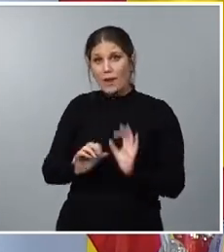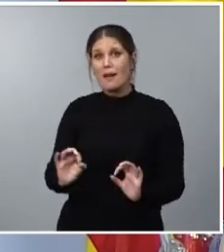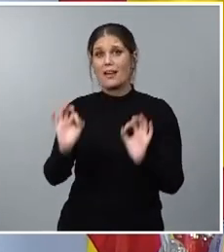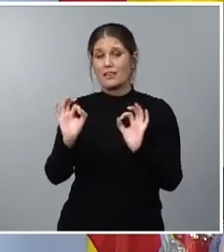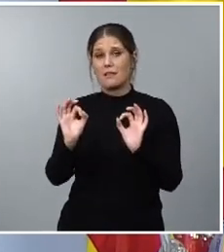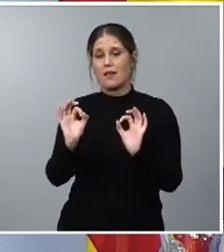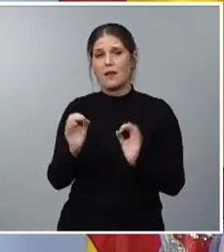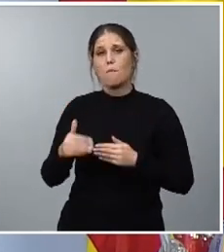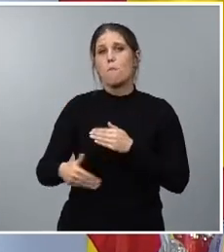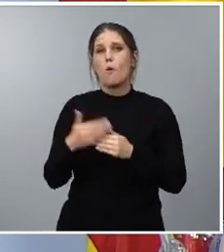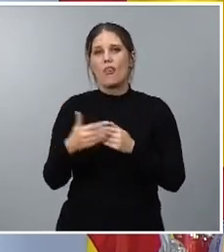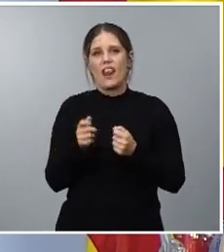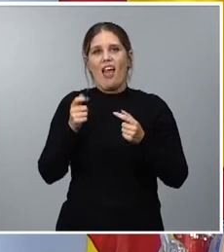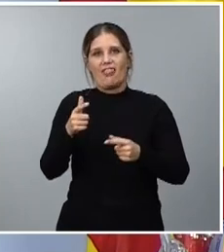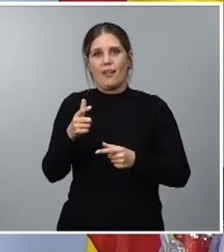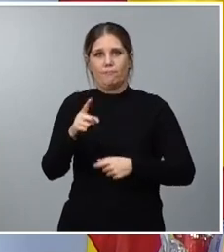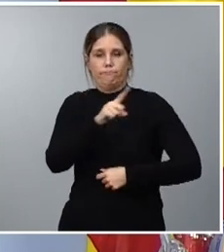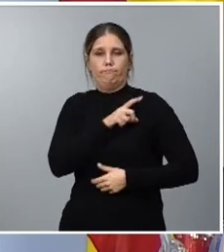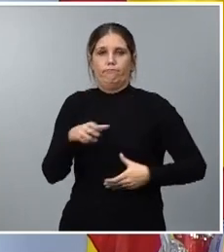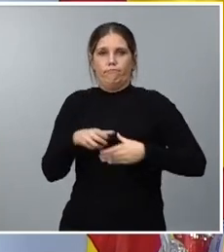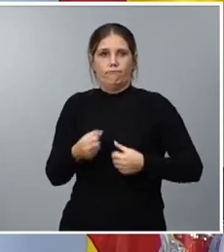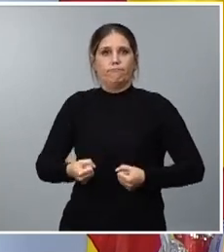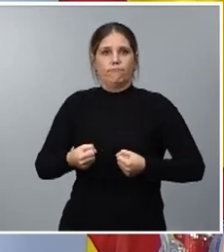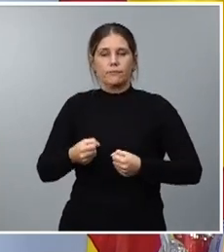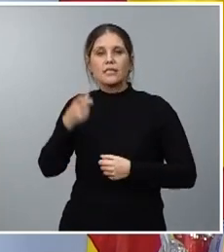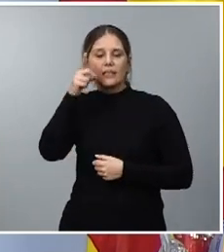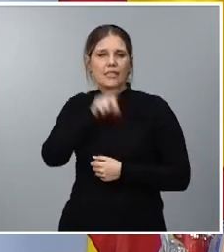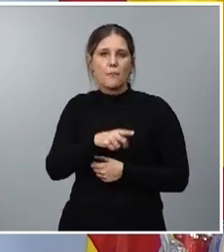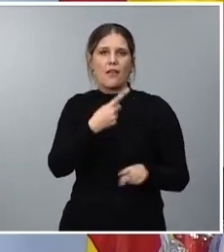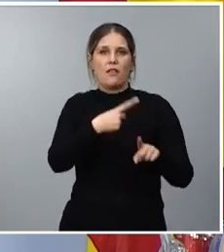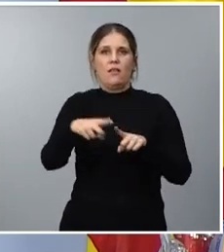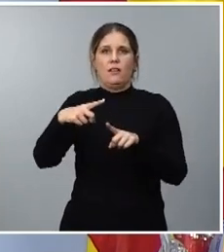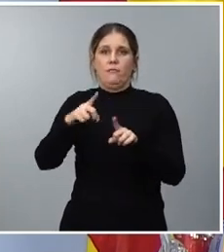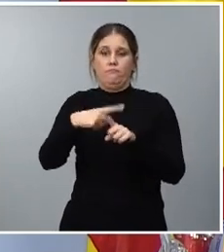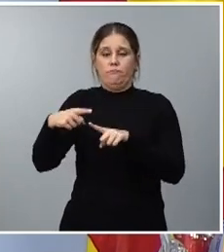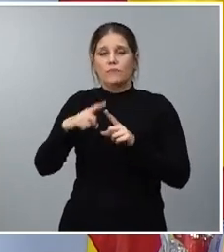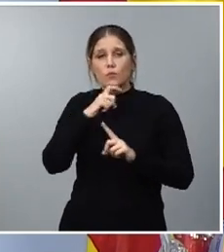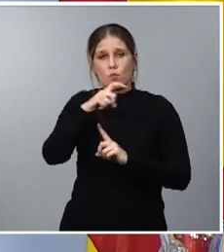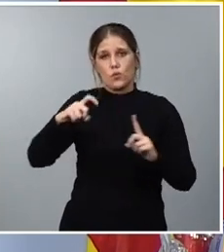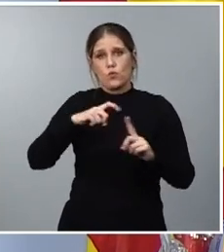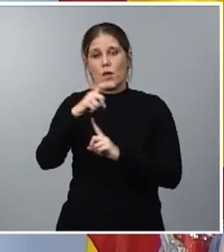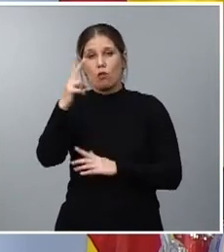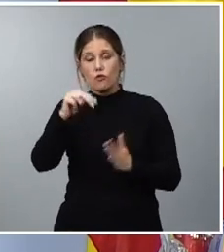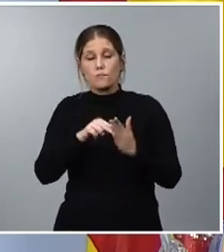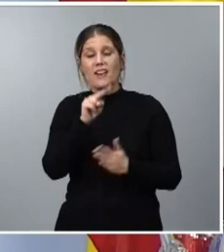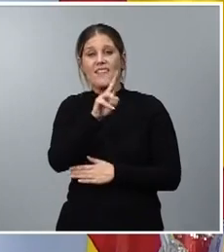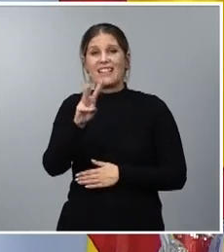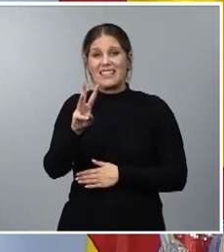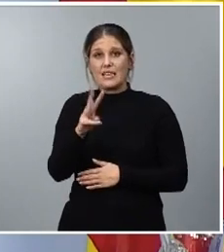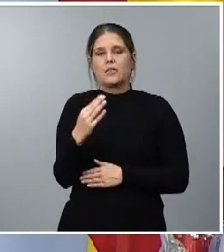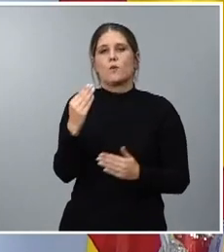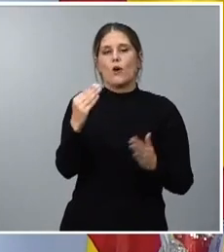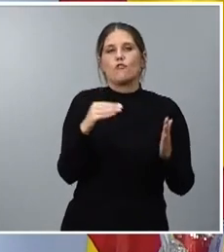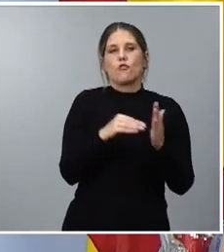modernizan nuestras fuerzas armadas y se computan en distintas anualidades para 2023 asciende a 4